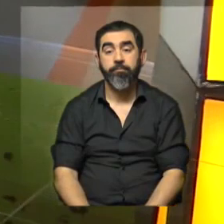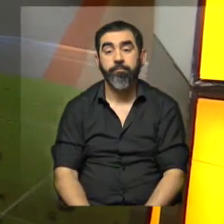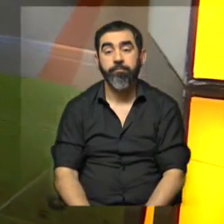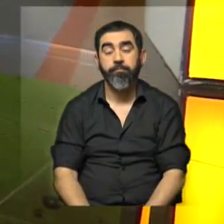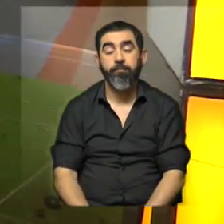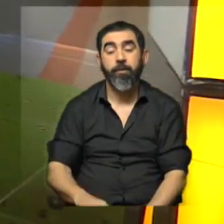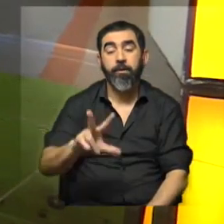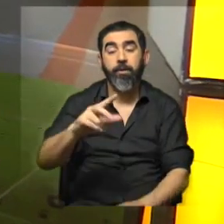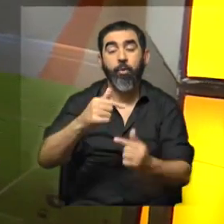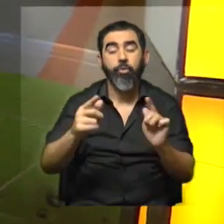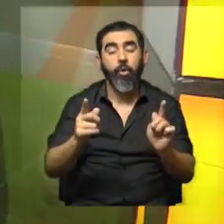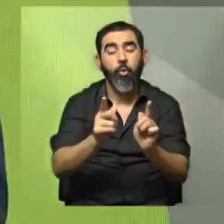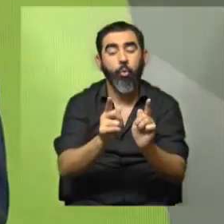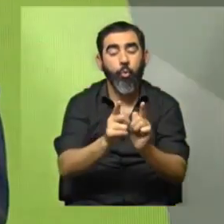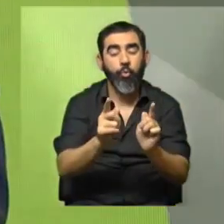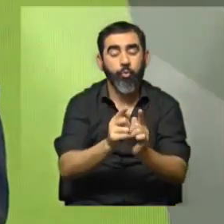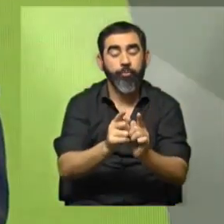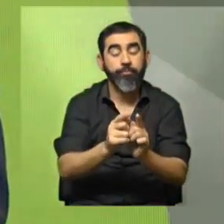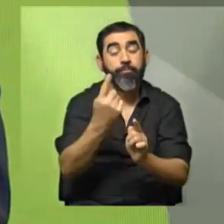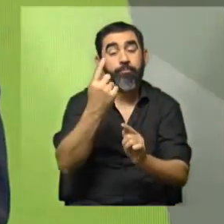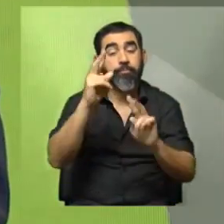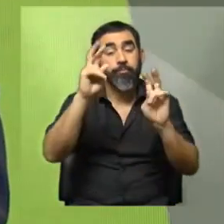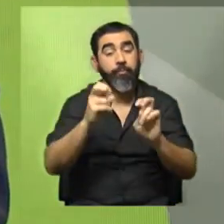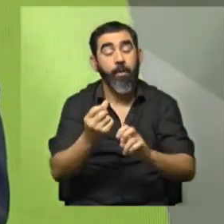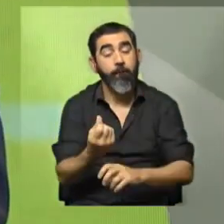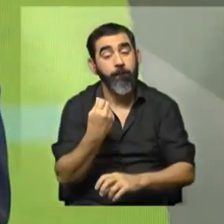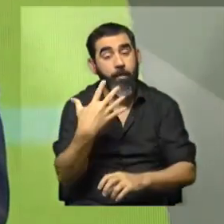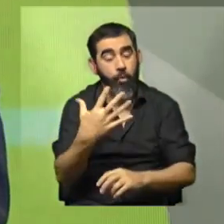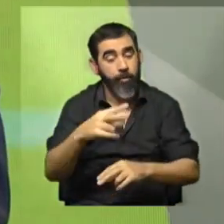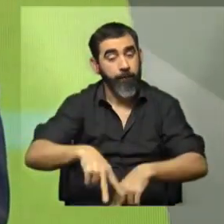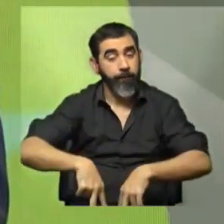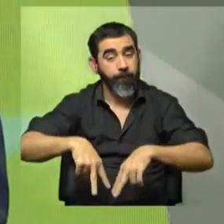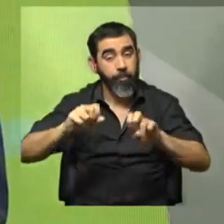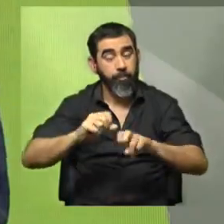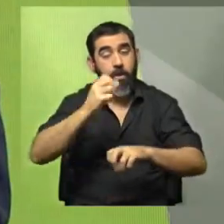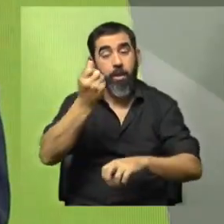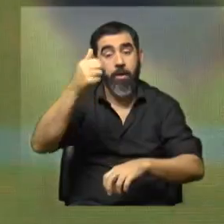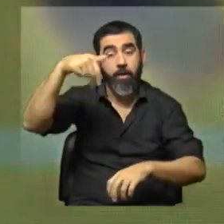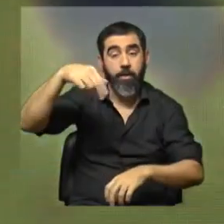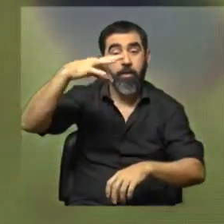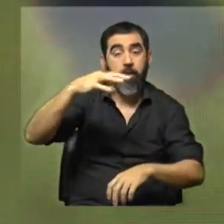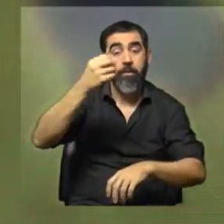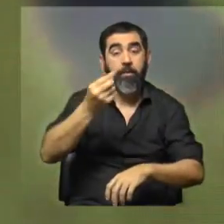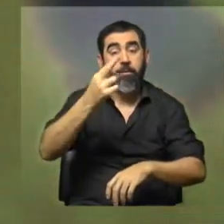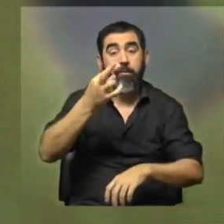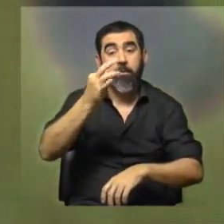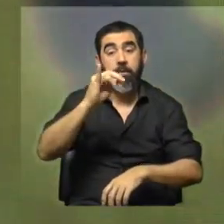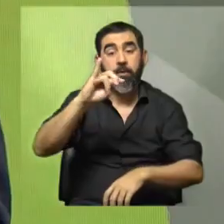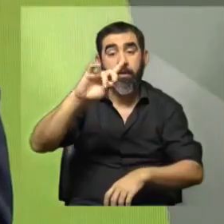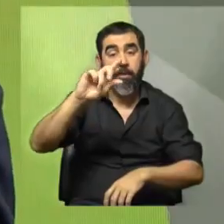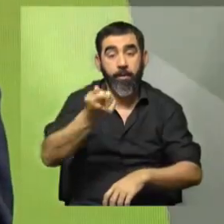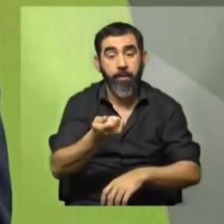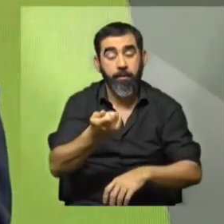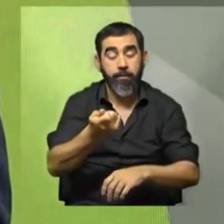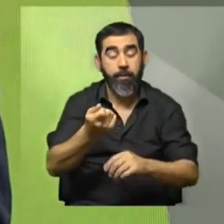Tres cositas muy cortitas que quiero destacar al cierre. Uno, el valor de las investigaciones en Antártida. No algo que se hace, bueno, la pandemia lo